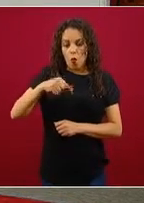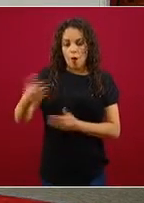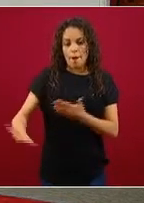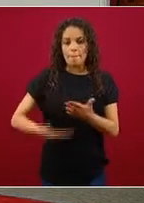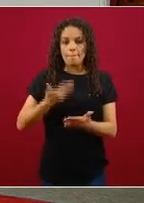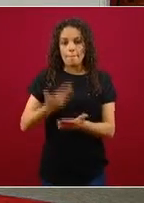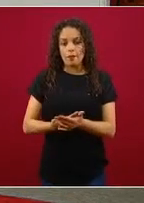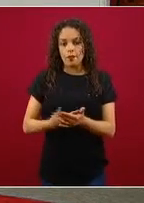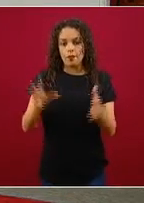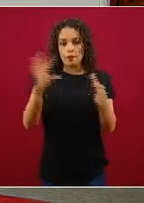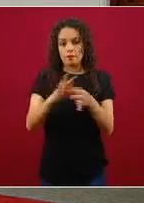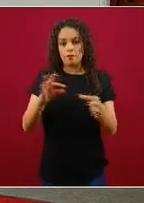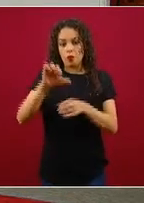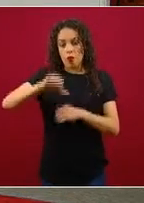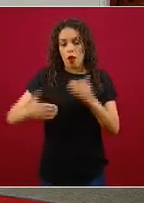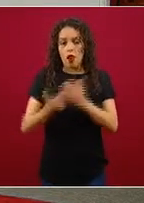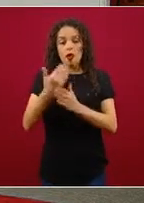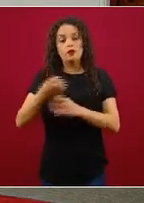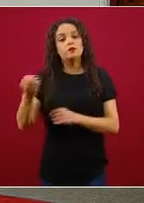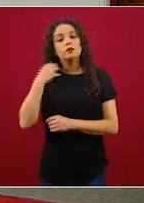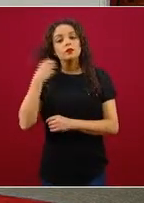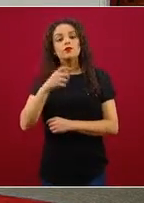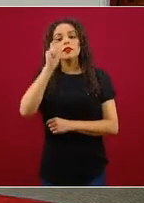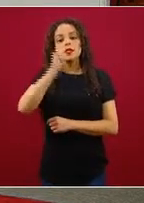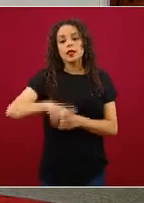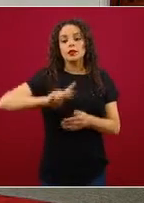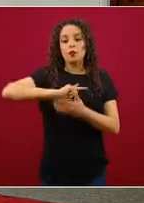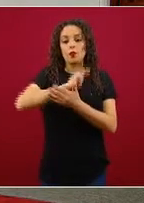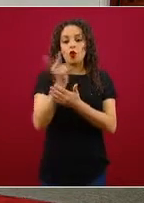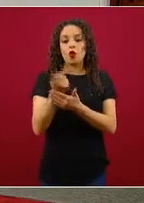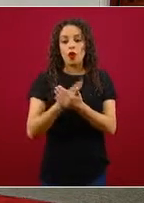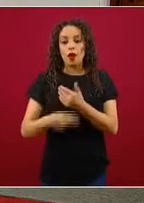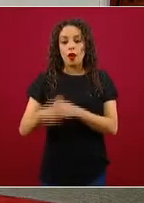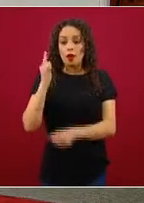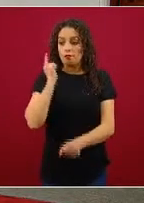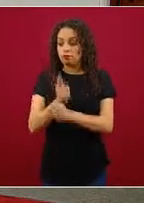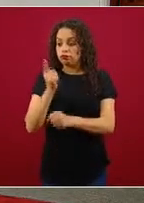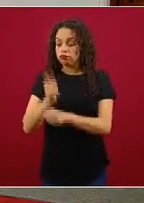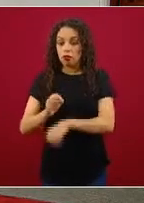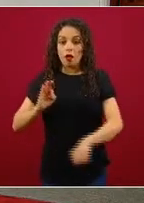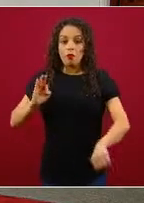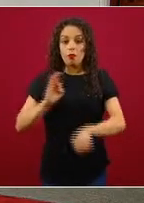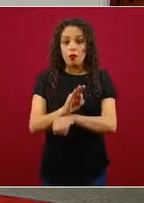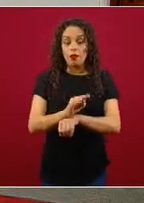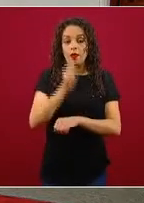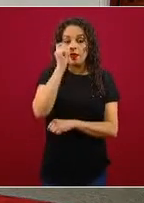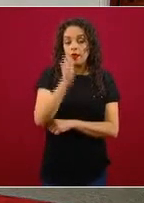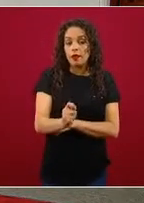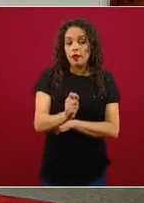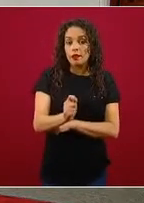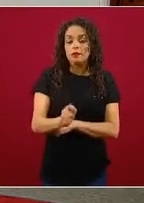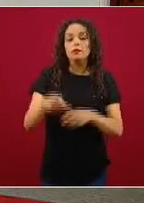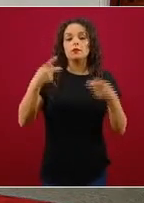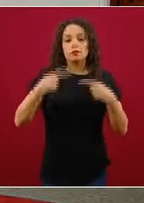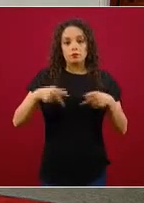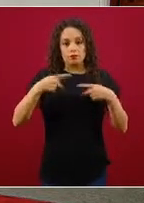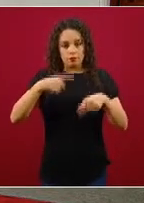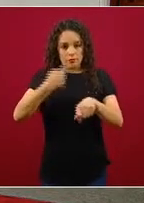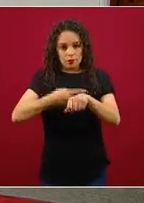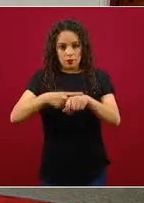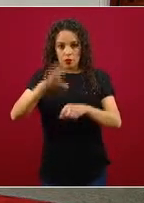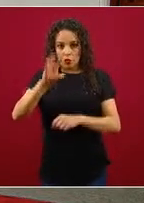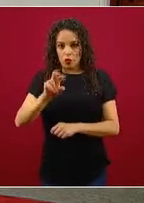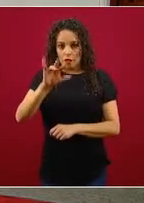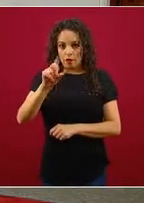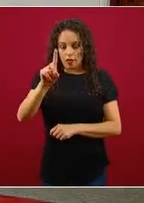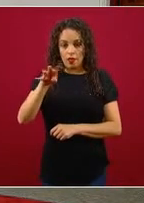conferencia en la mañana, el programa de detección, protección y resguardo de casos COVID-19 y sus contactos. O